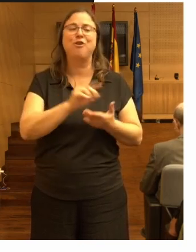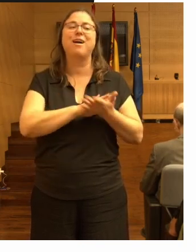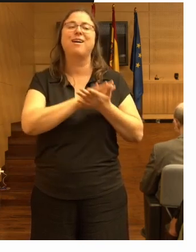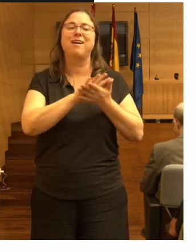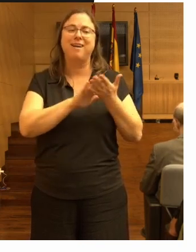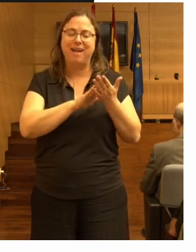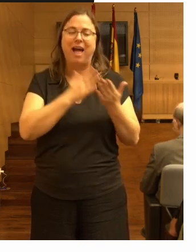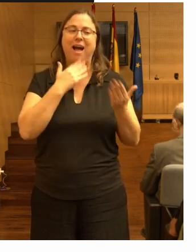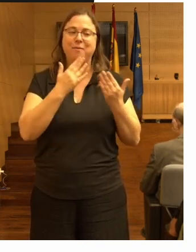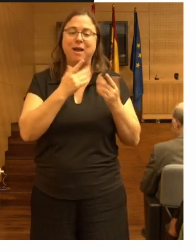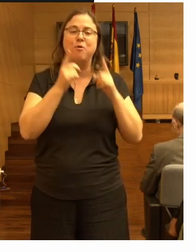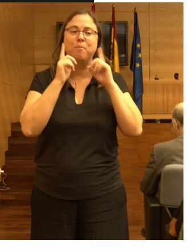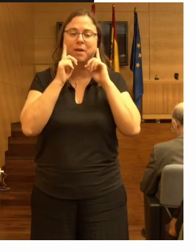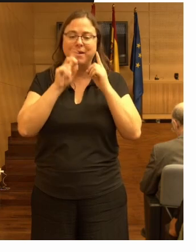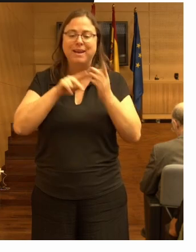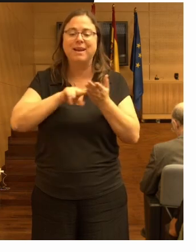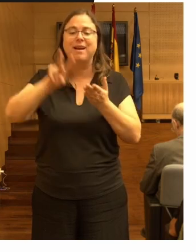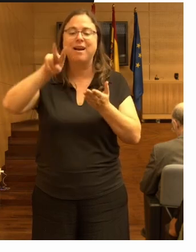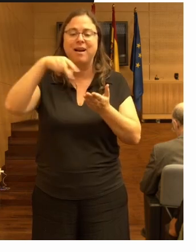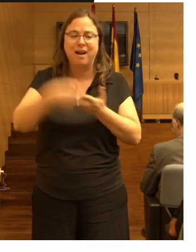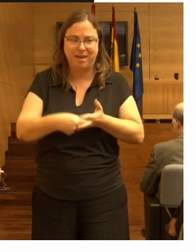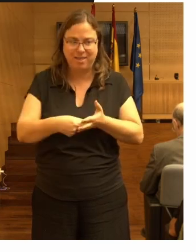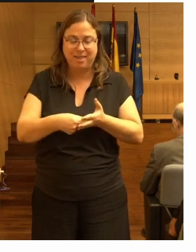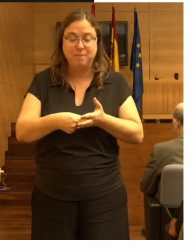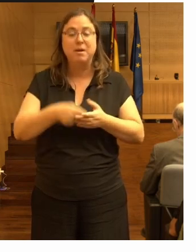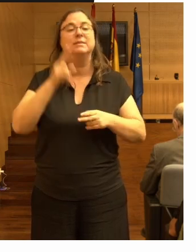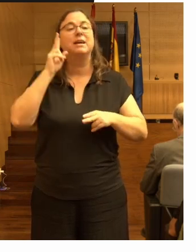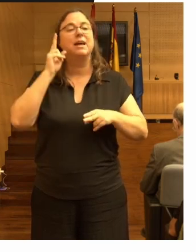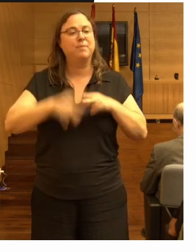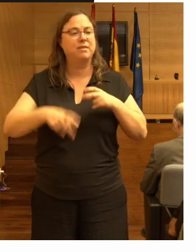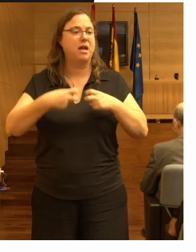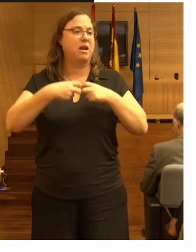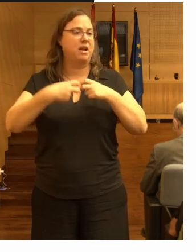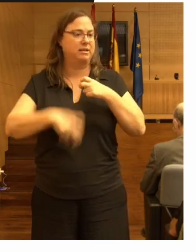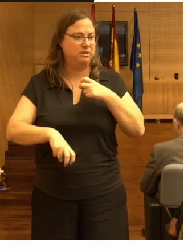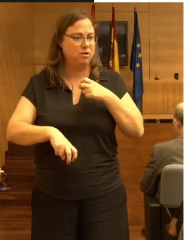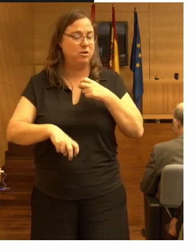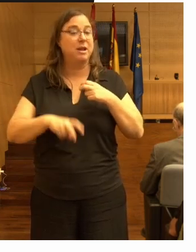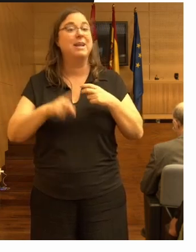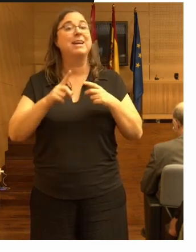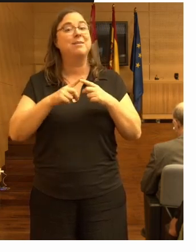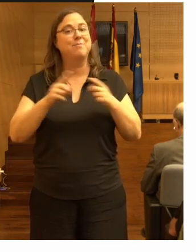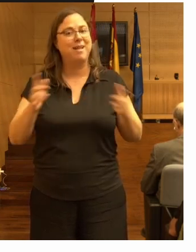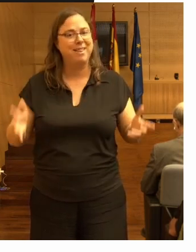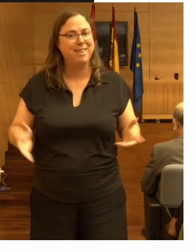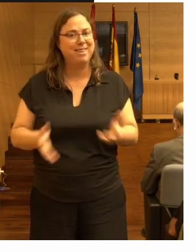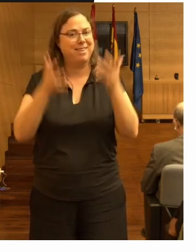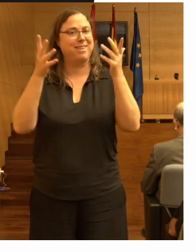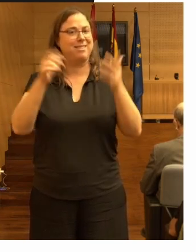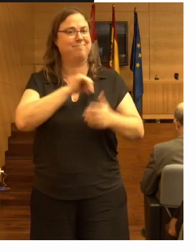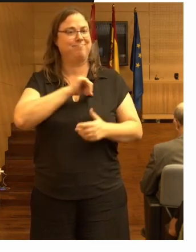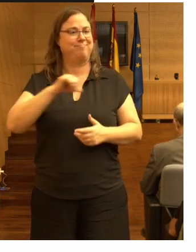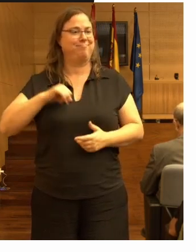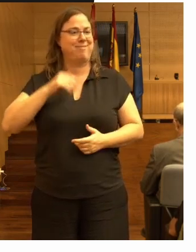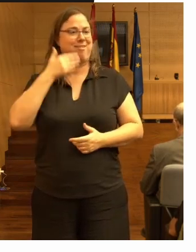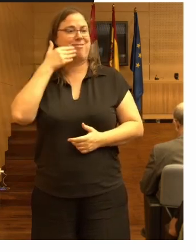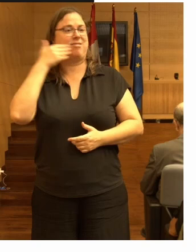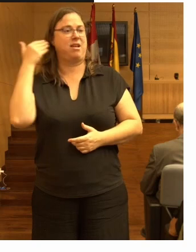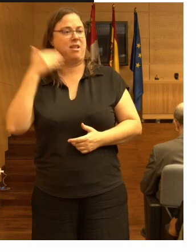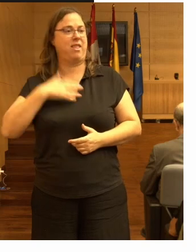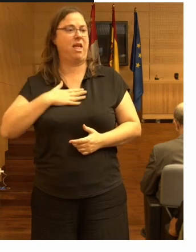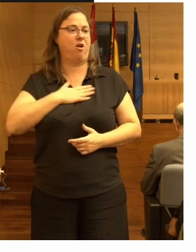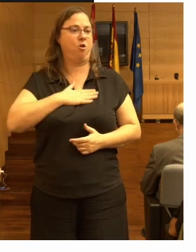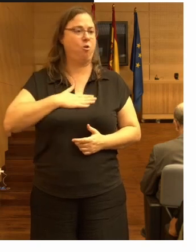prevención de caídas pero también de prevención de lesiones y también de promoción de la dignidad de la comodidad